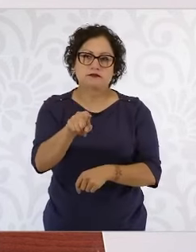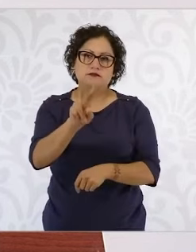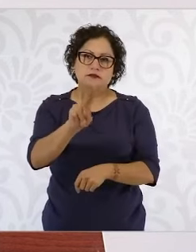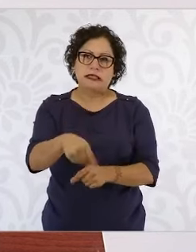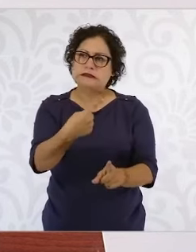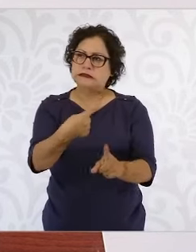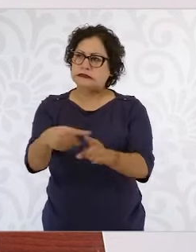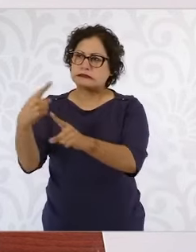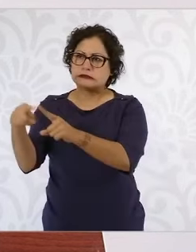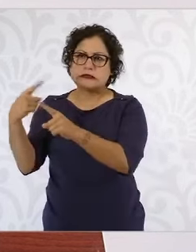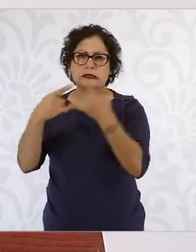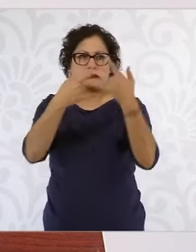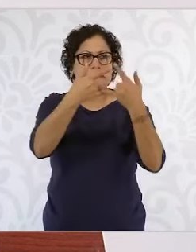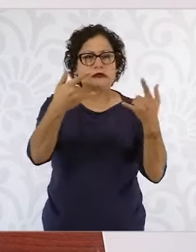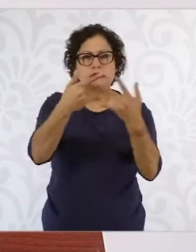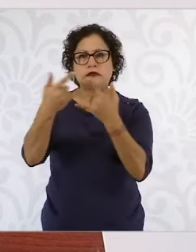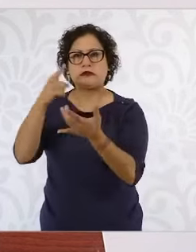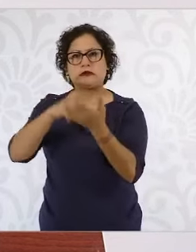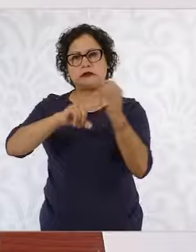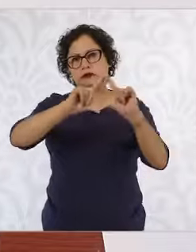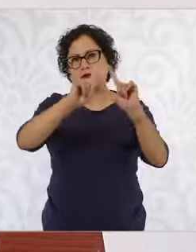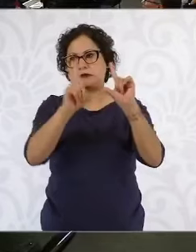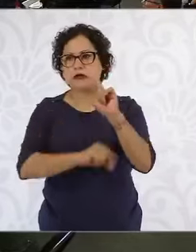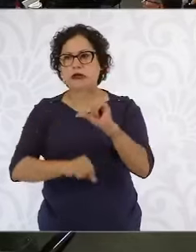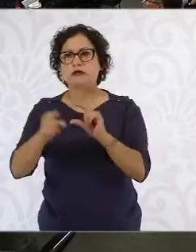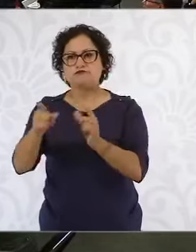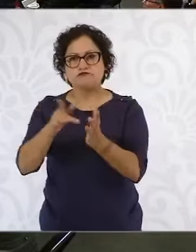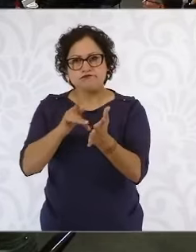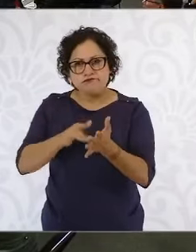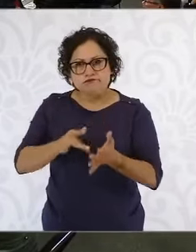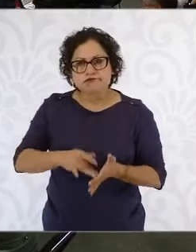todo el país y vamos a elaborar una propuesta en su momento.